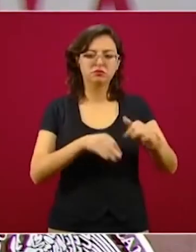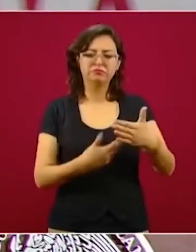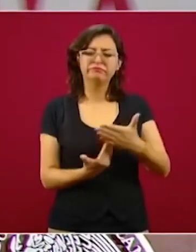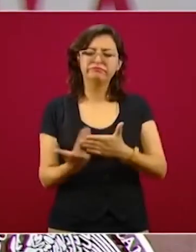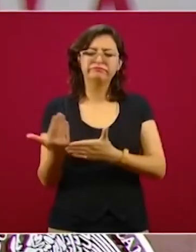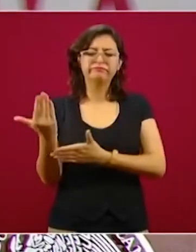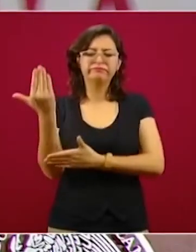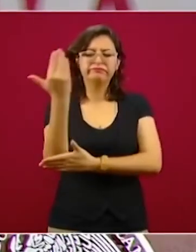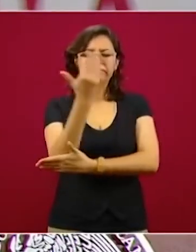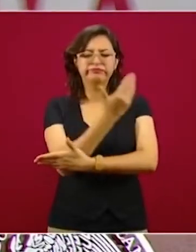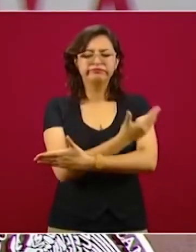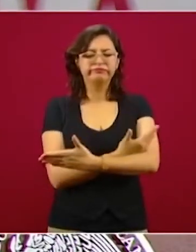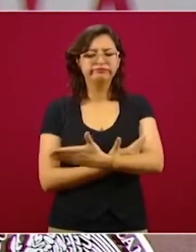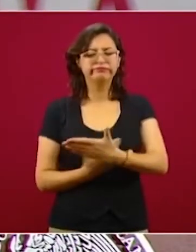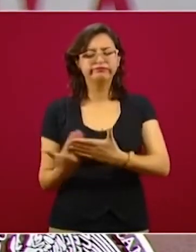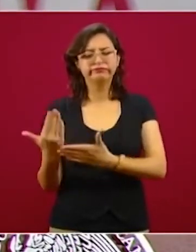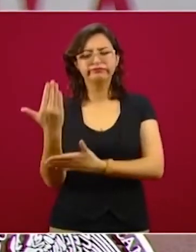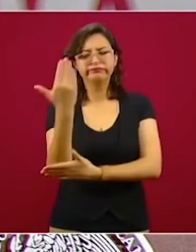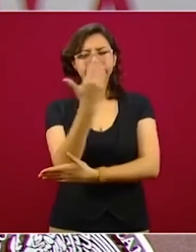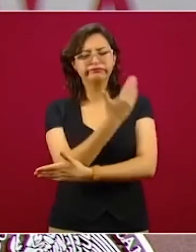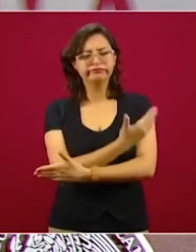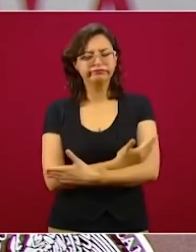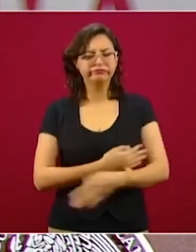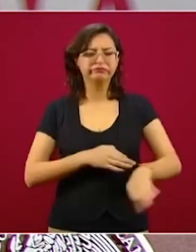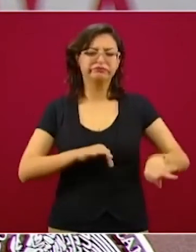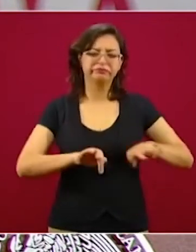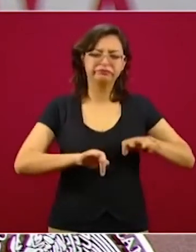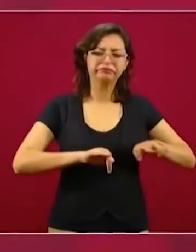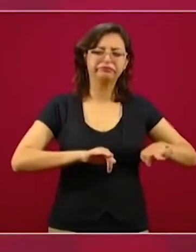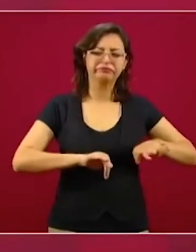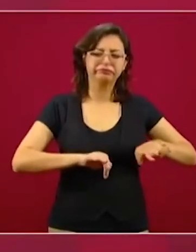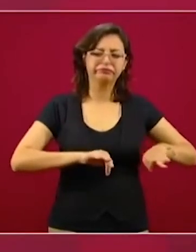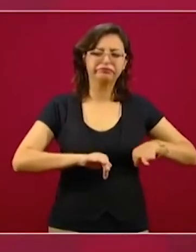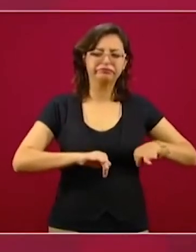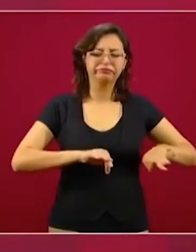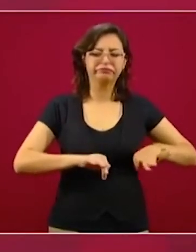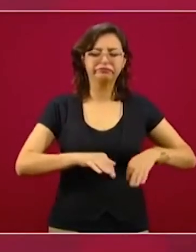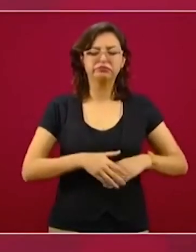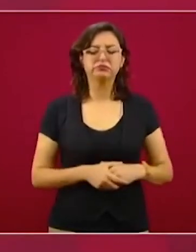trabajando en estos hospitales. Entonces,